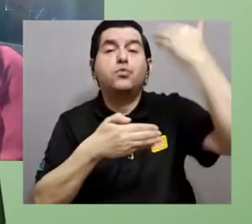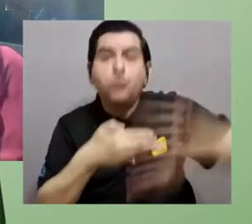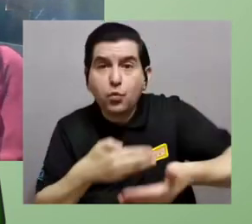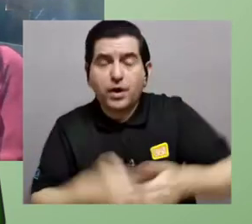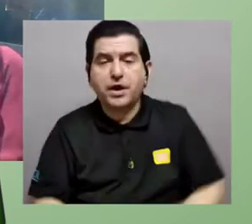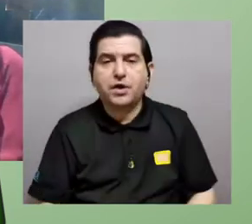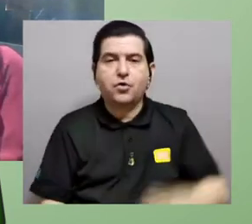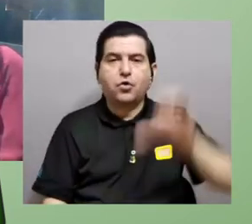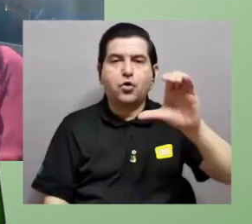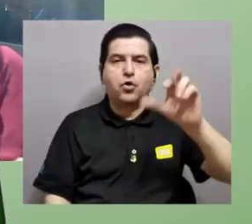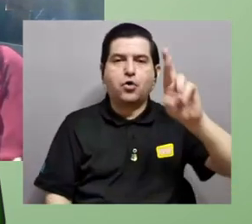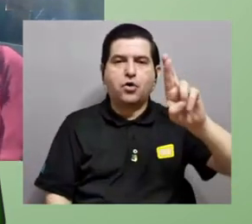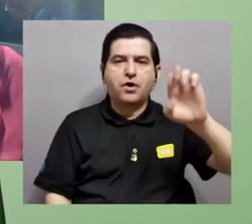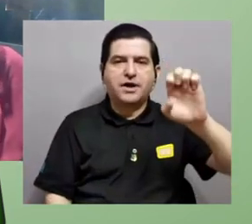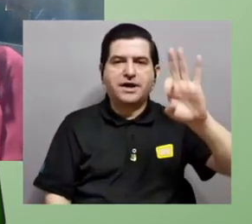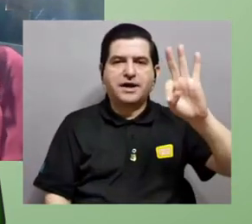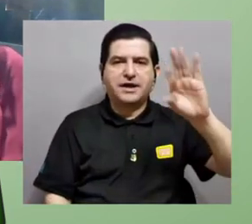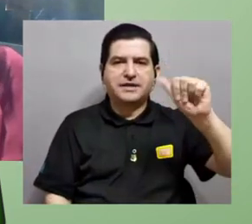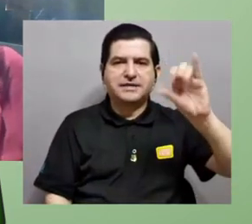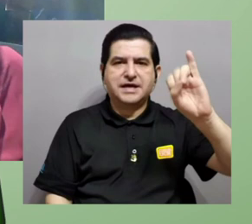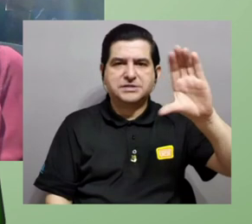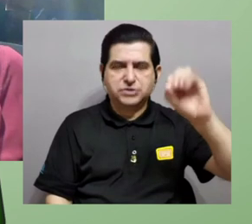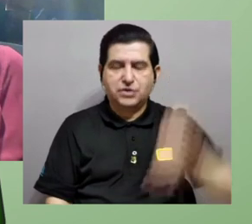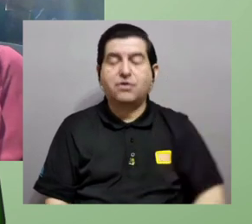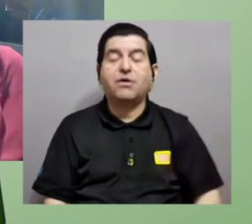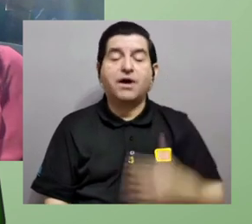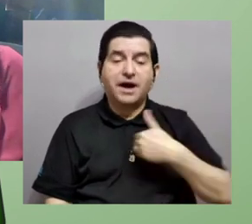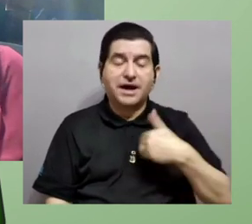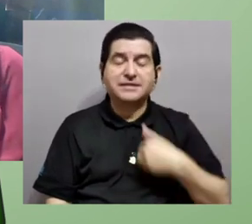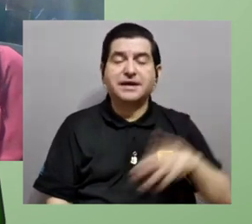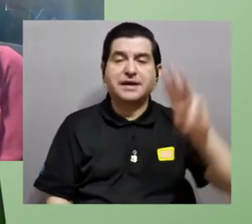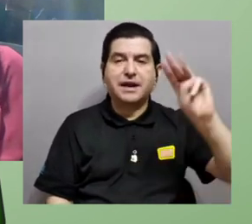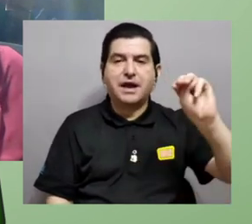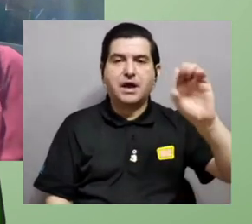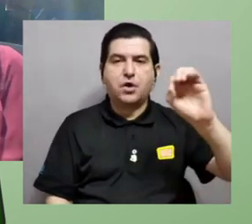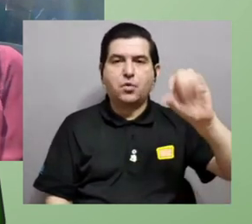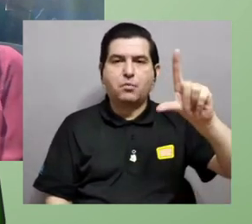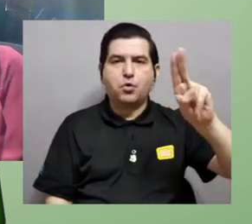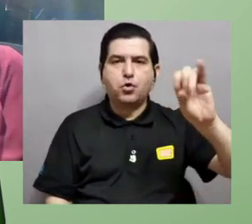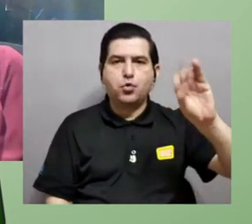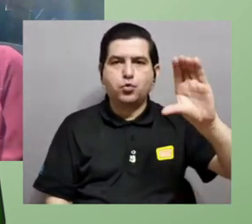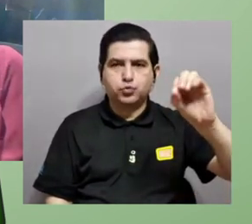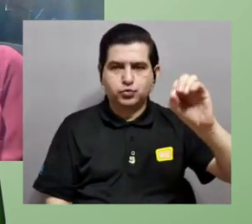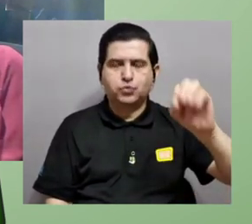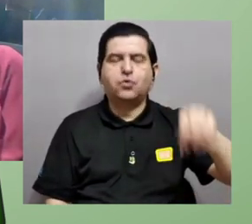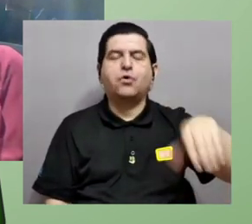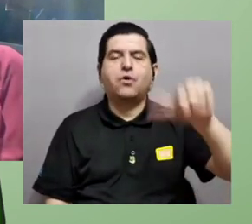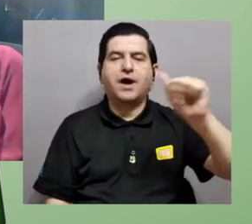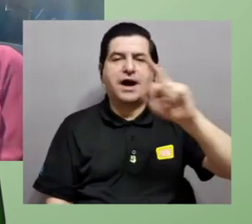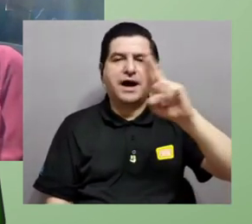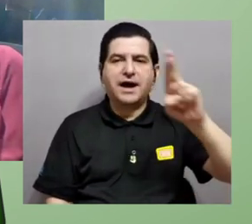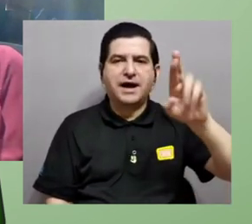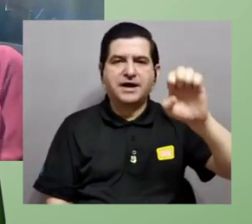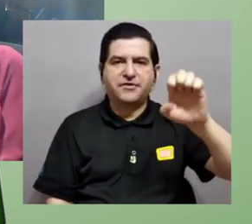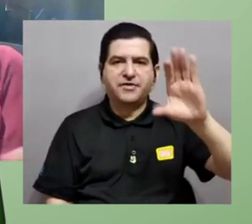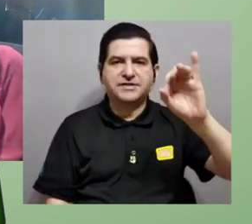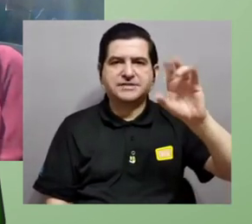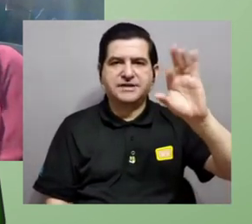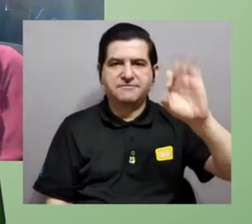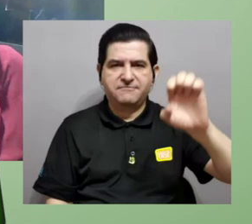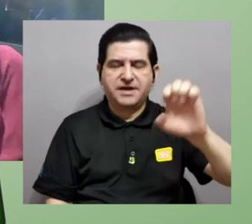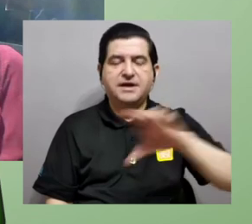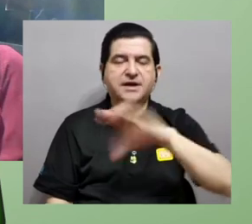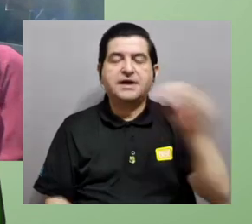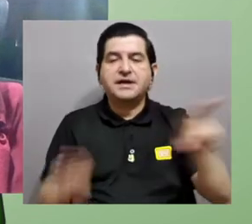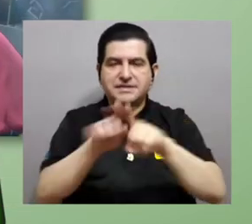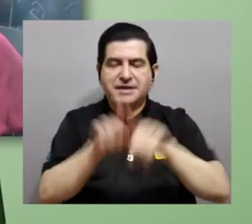posteriormente para el Cretácico ya tenemos algunos arrecifes muchos muchos moluscos equinodermos este